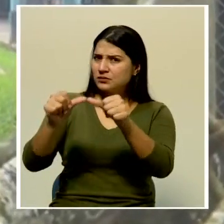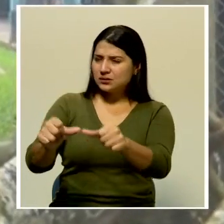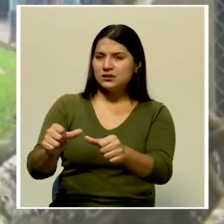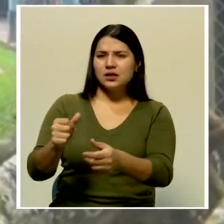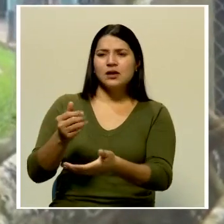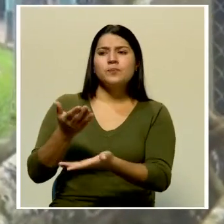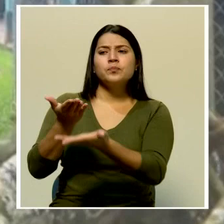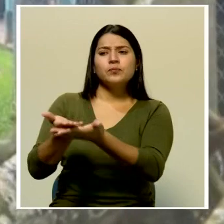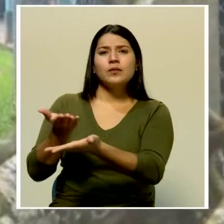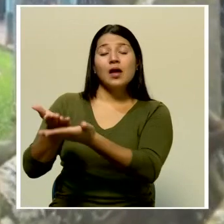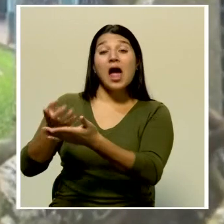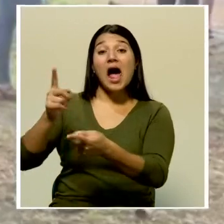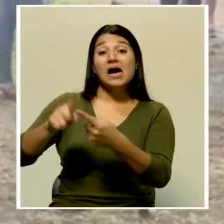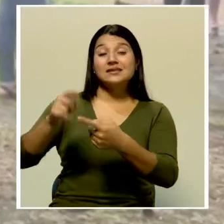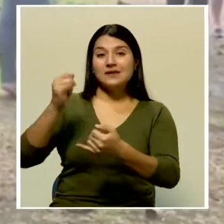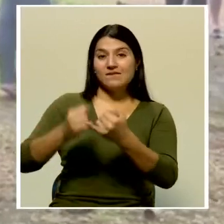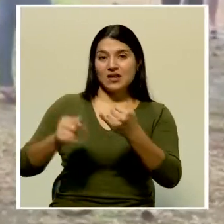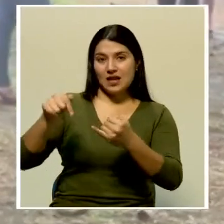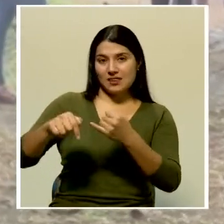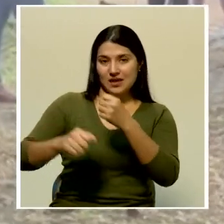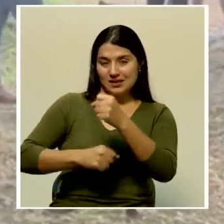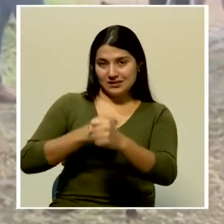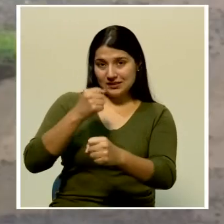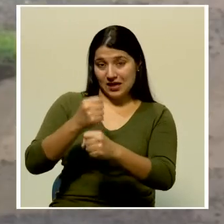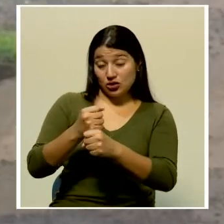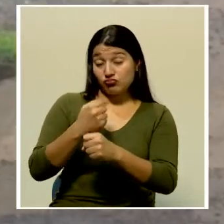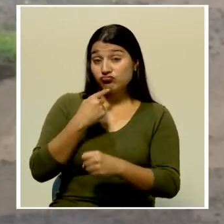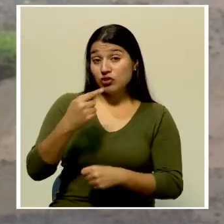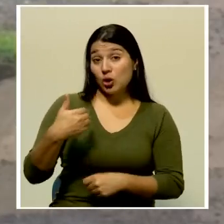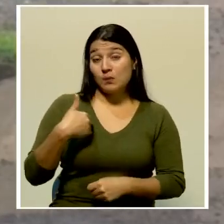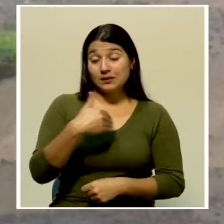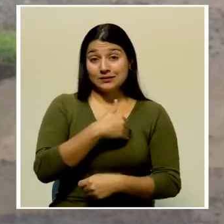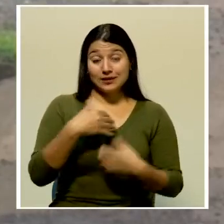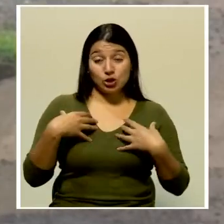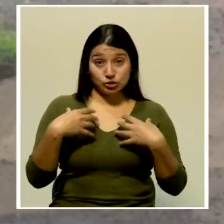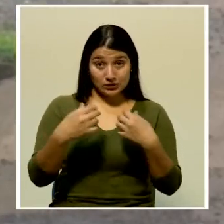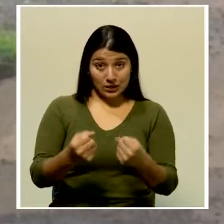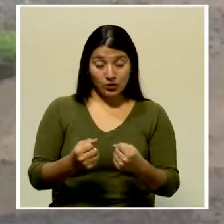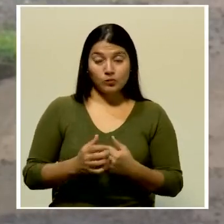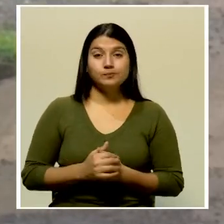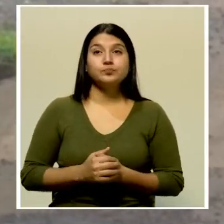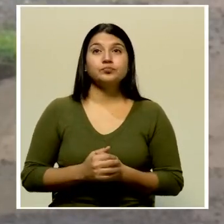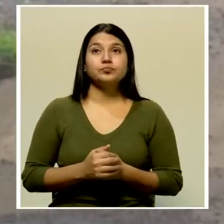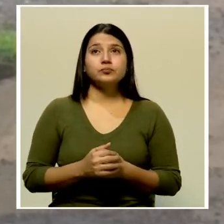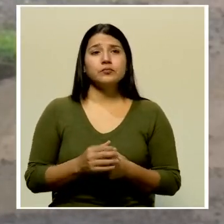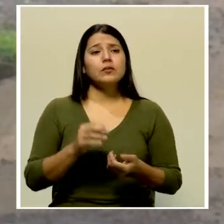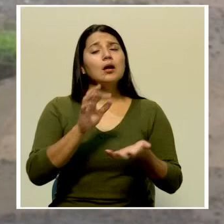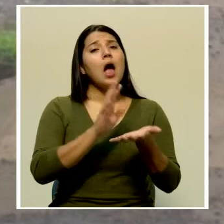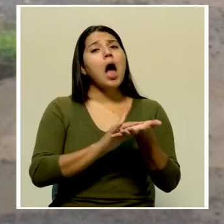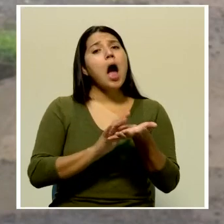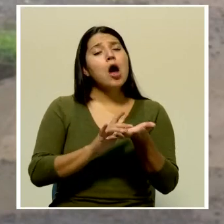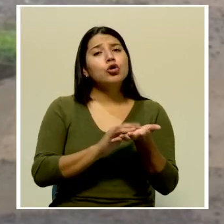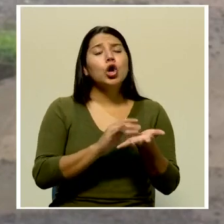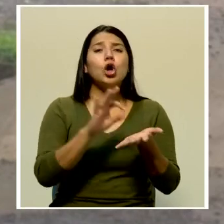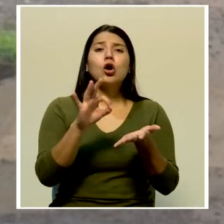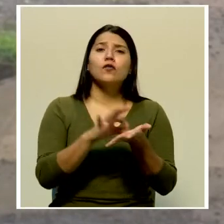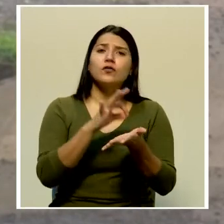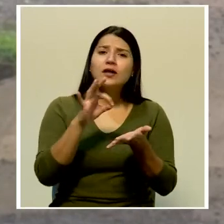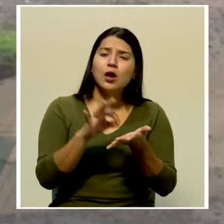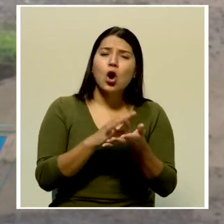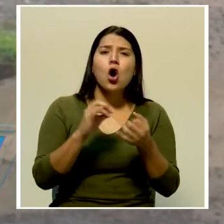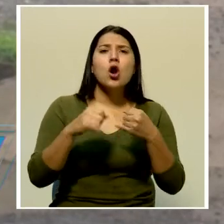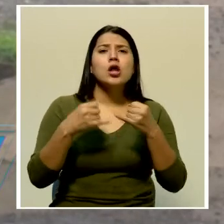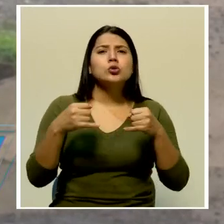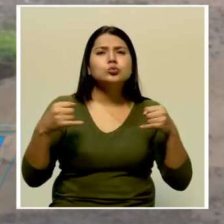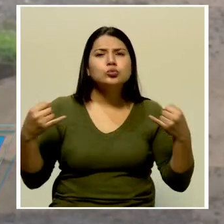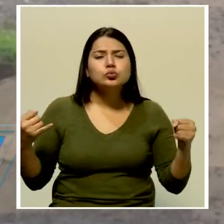de este año por recomendación del Ministerio de Salud. Bueno, traer arroz, frijoles, fideos,